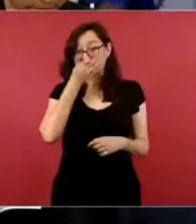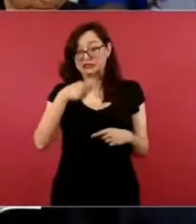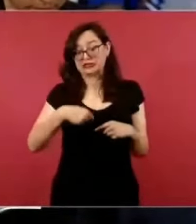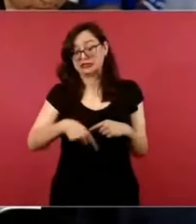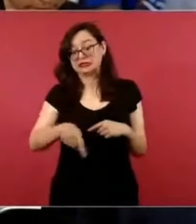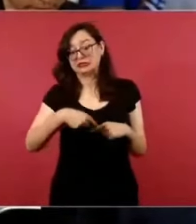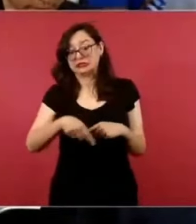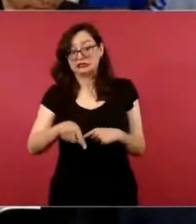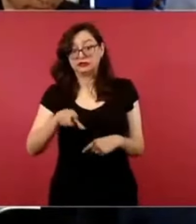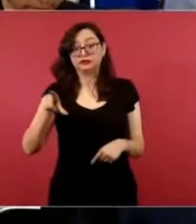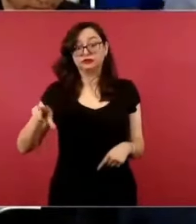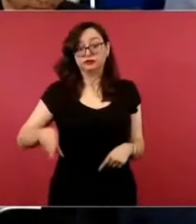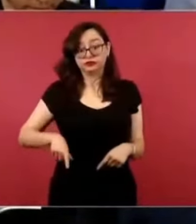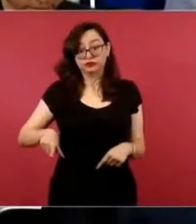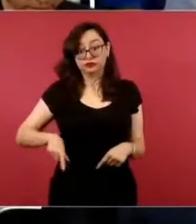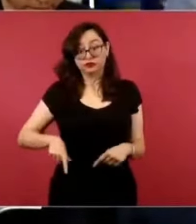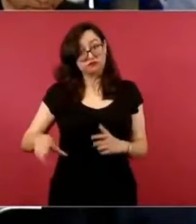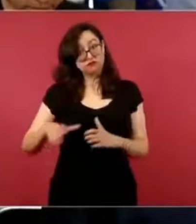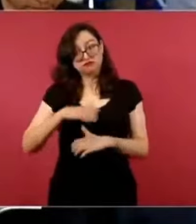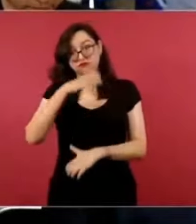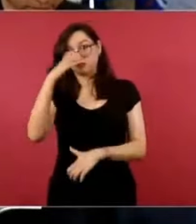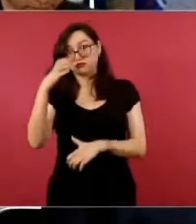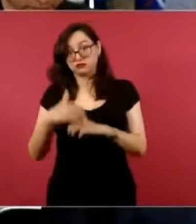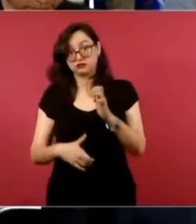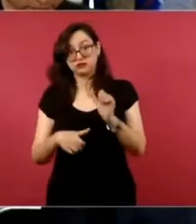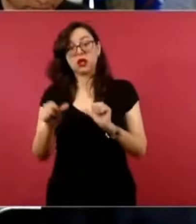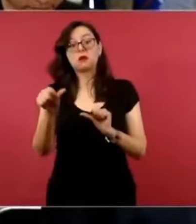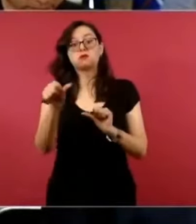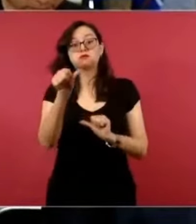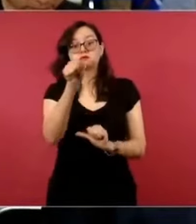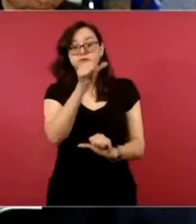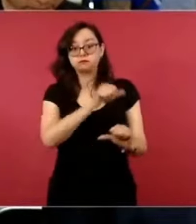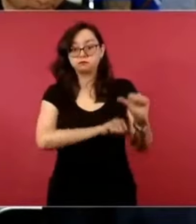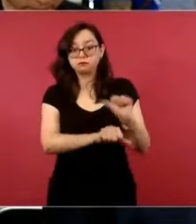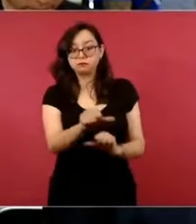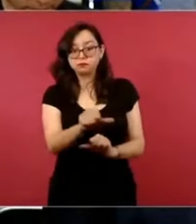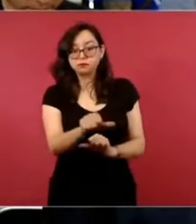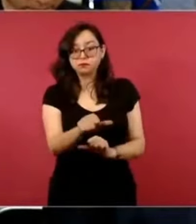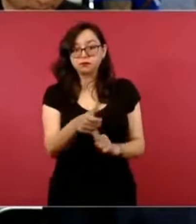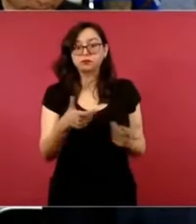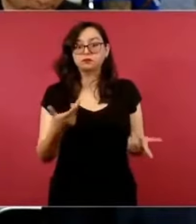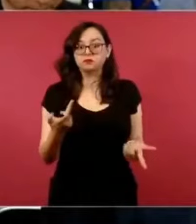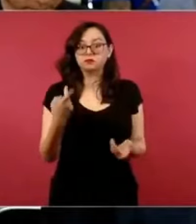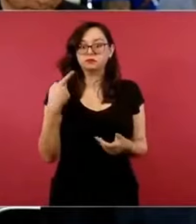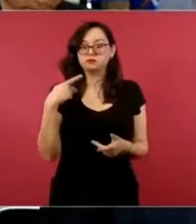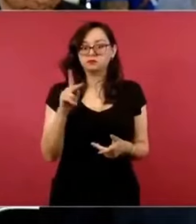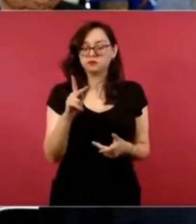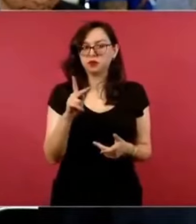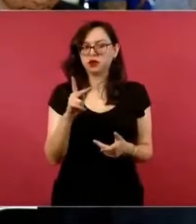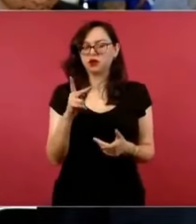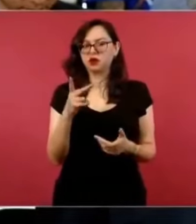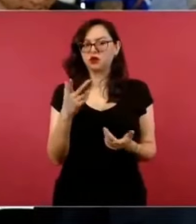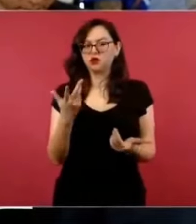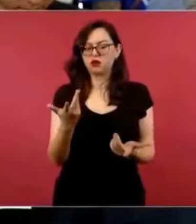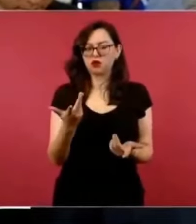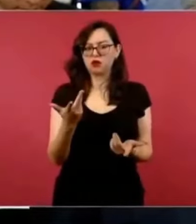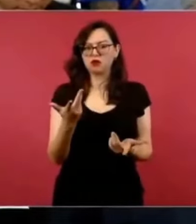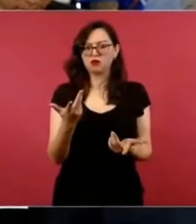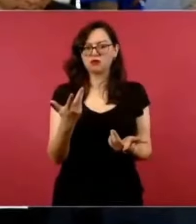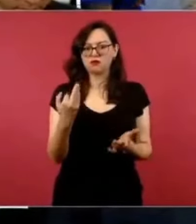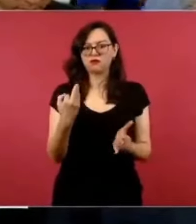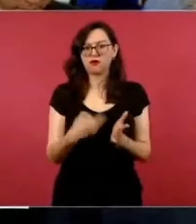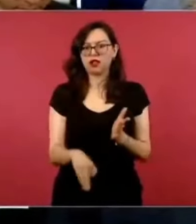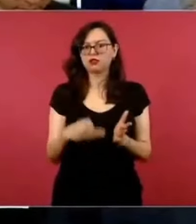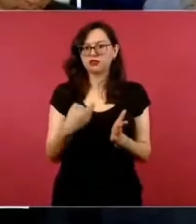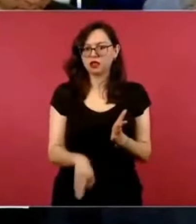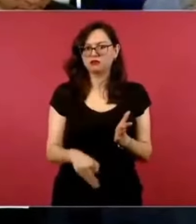terminar esta administración, pero hay trabajos que todavía van a quedar para la siguiente